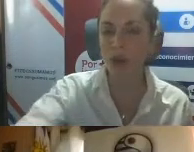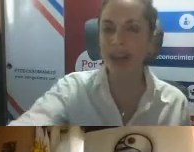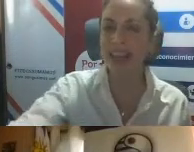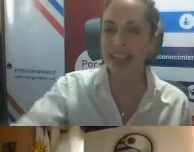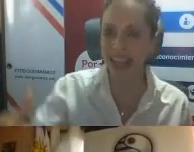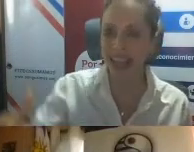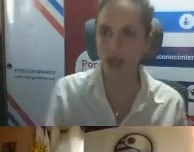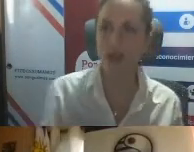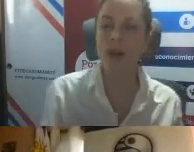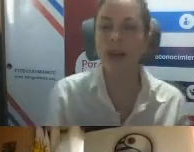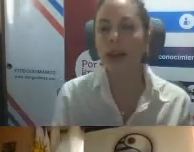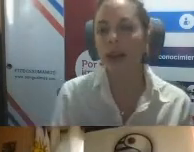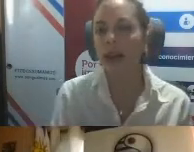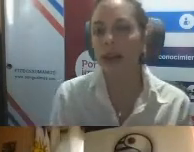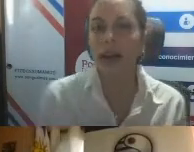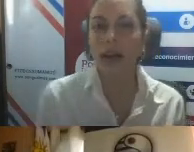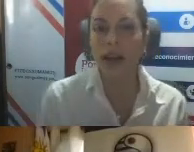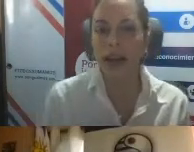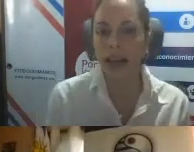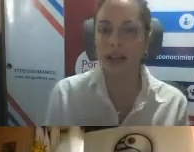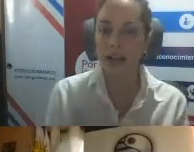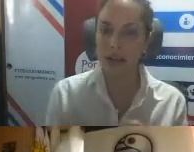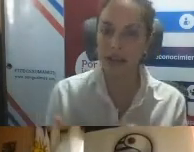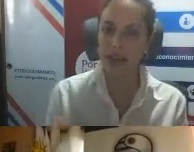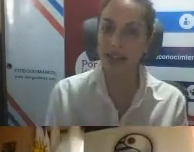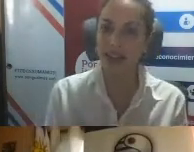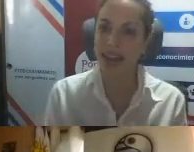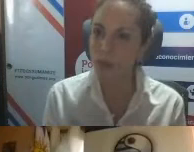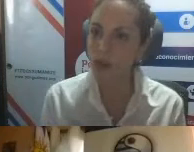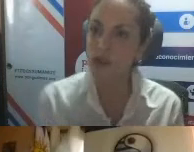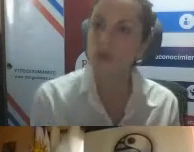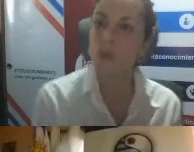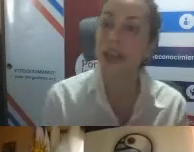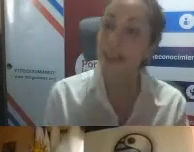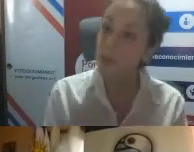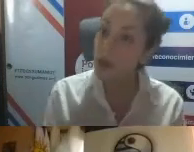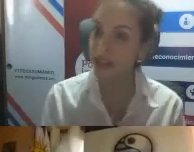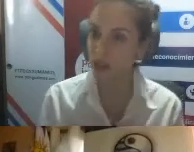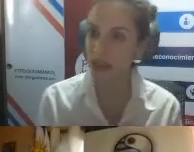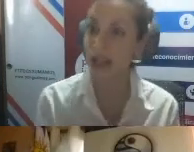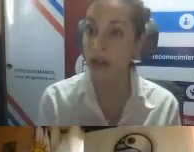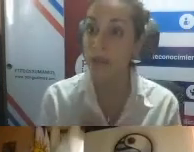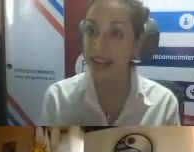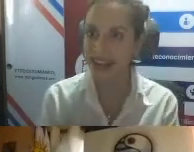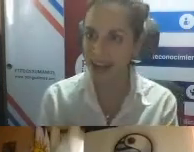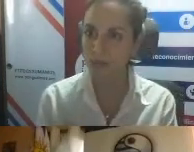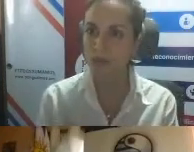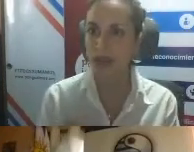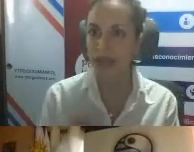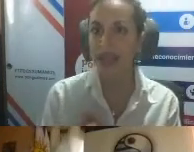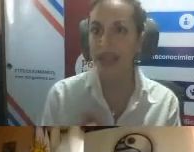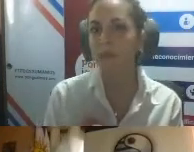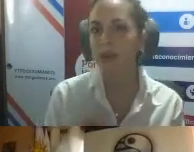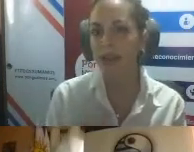contarles qué es, ¿no? Que también la traemos porque está muy relacionada con el PLA,